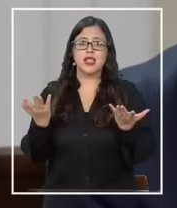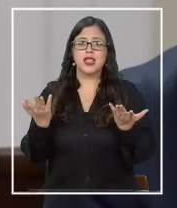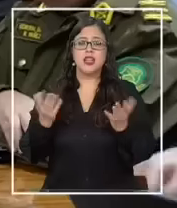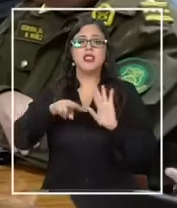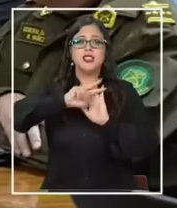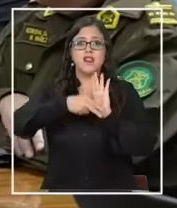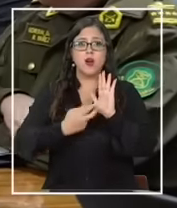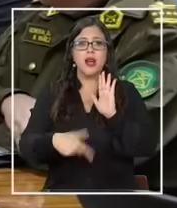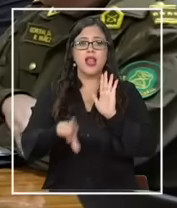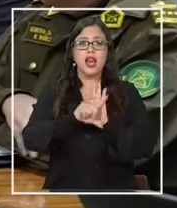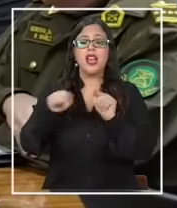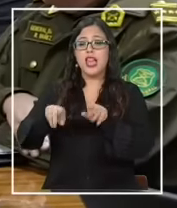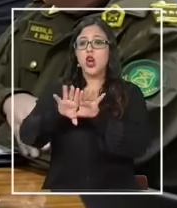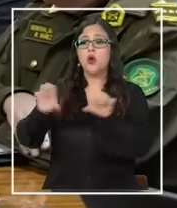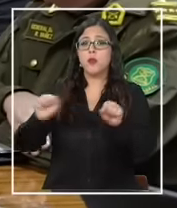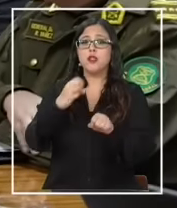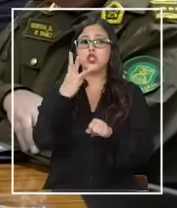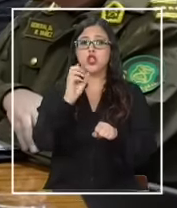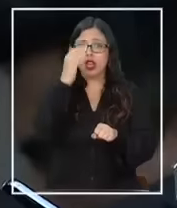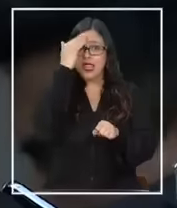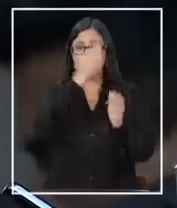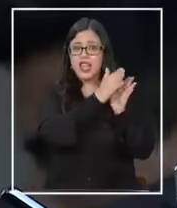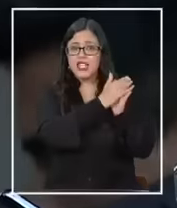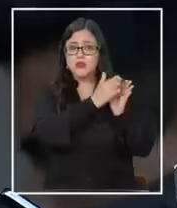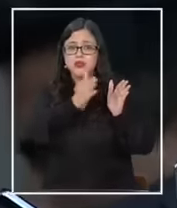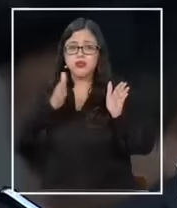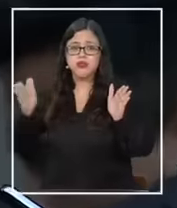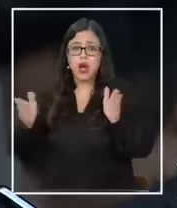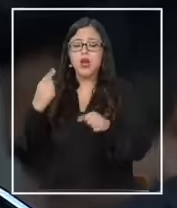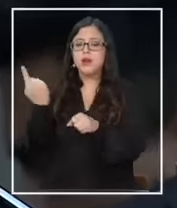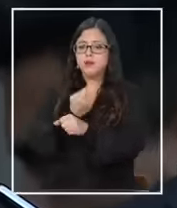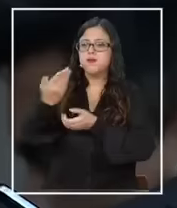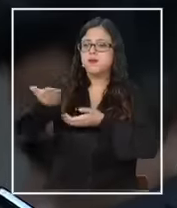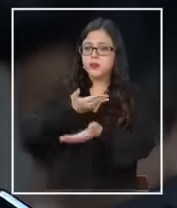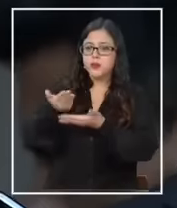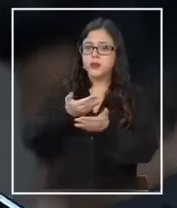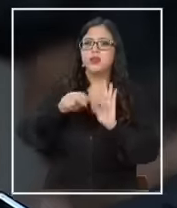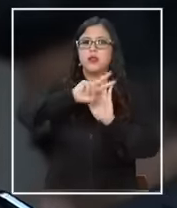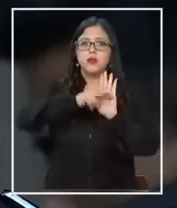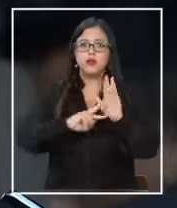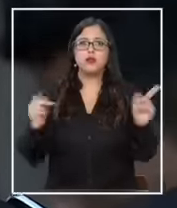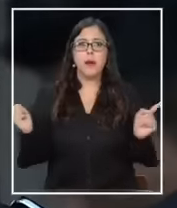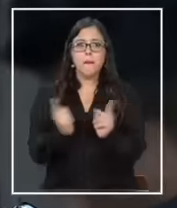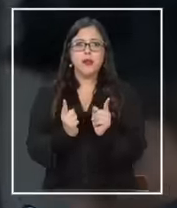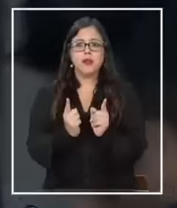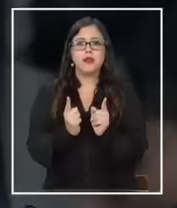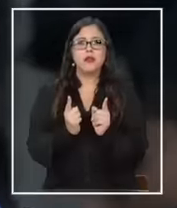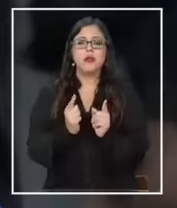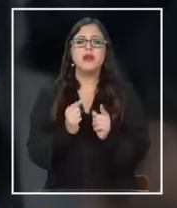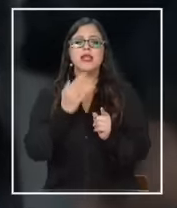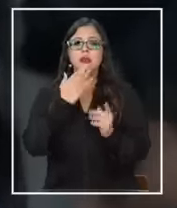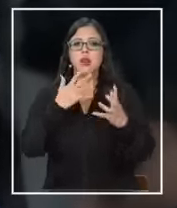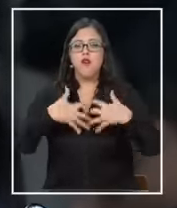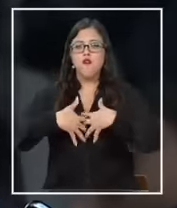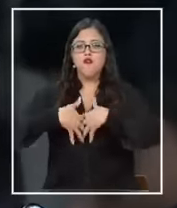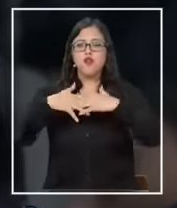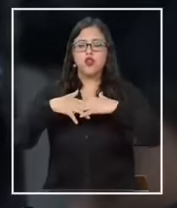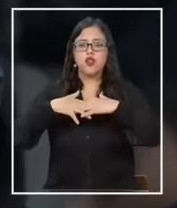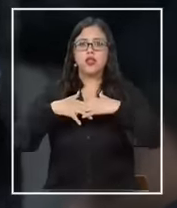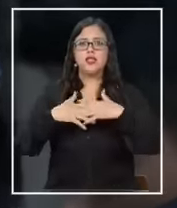reformas legales. Quedó un compromiso de 30 días, de modo de dialogar los ejes centrales de esta reforma muy acotada, como así también fortalecer